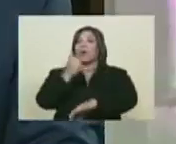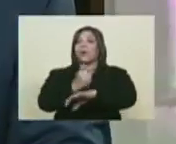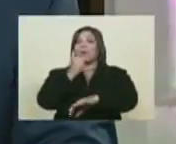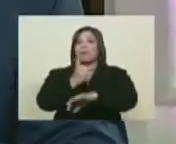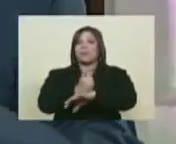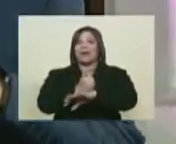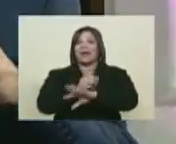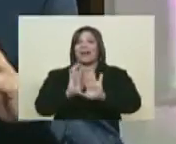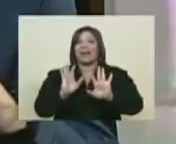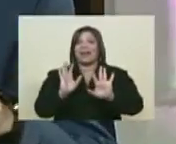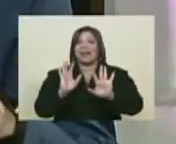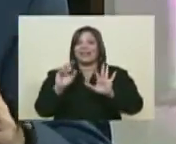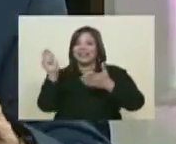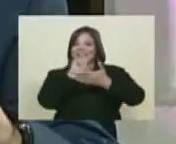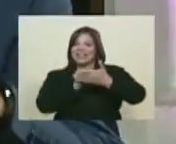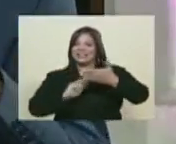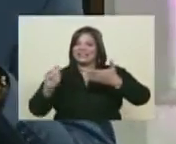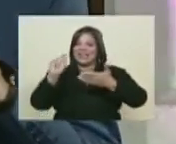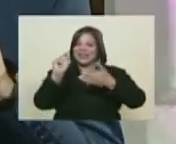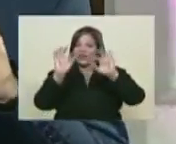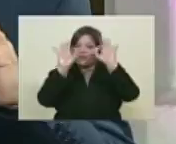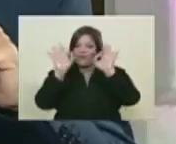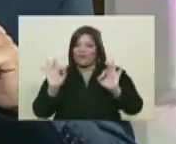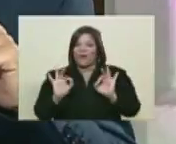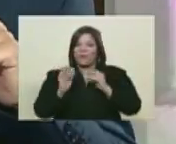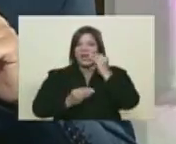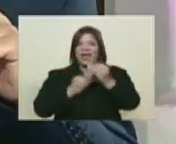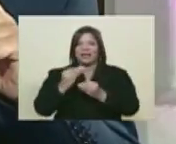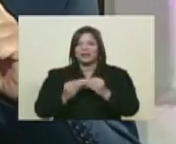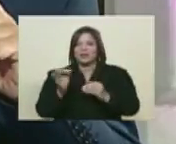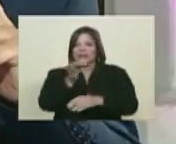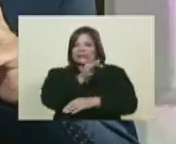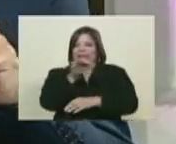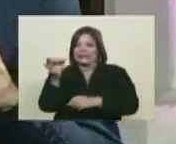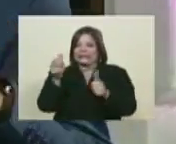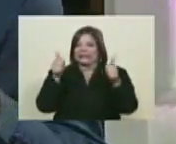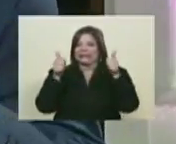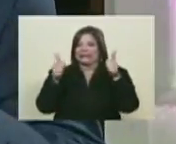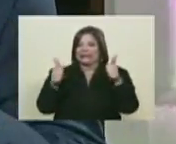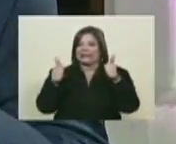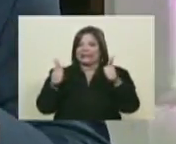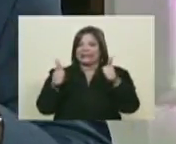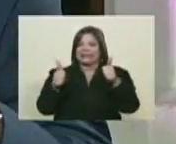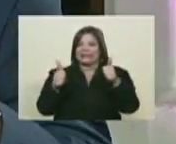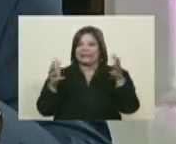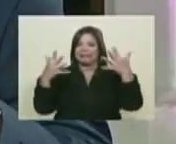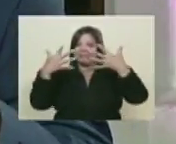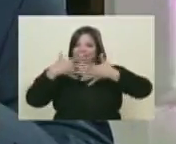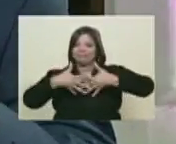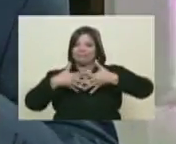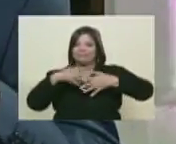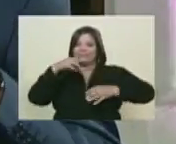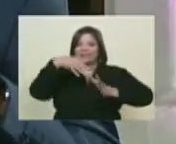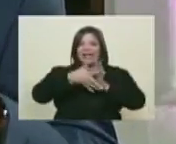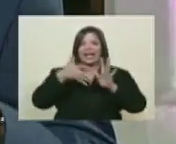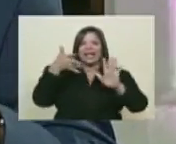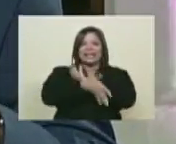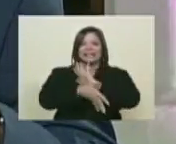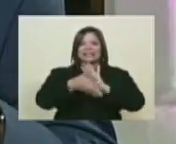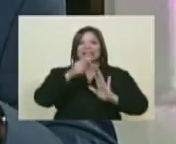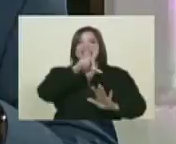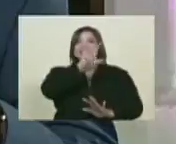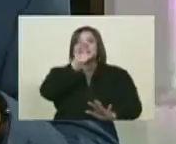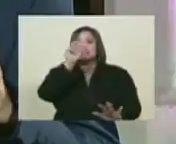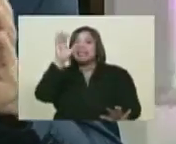diseño de esa excelente concatenación de hechos históricos, que recoge 100